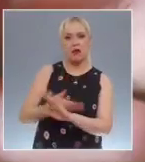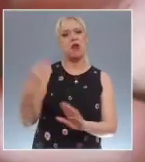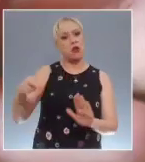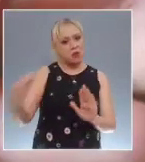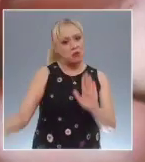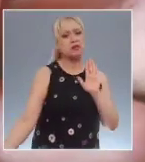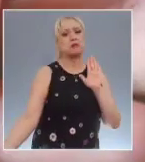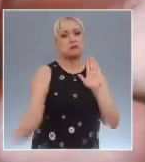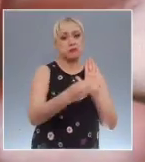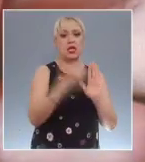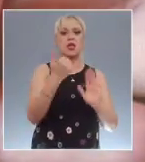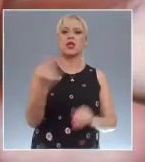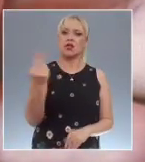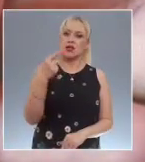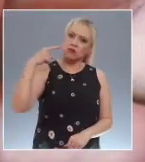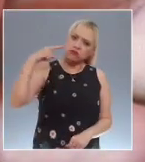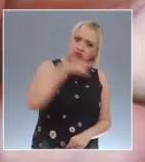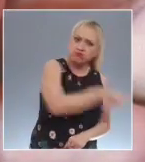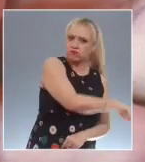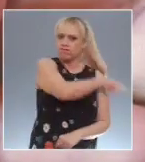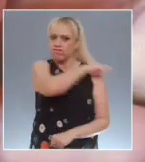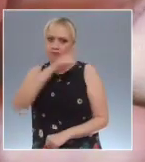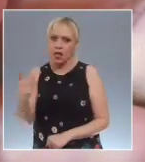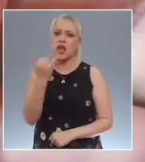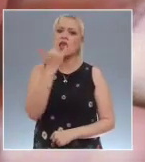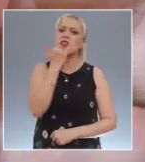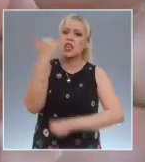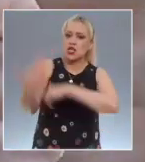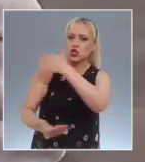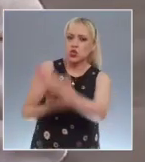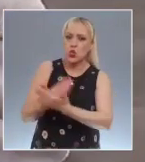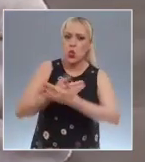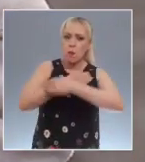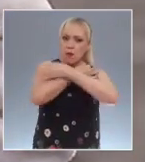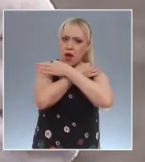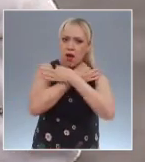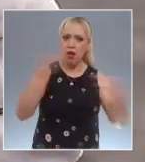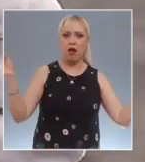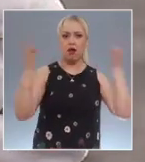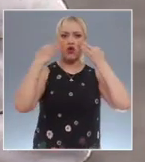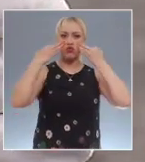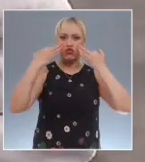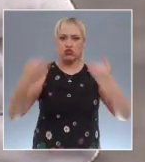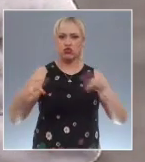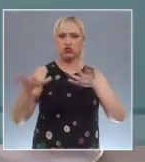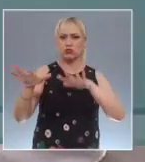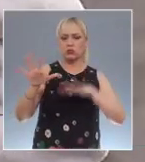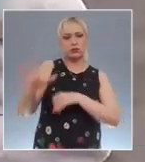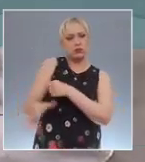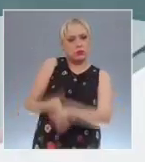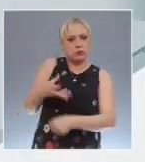las autoridades de salud capitalinas. Para el canal del Poder Judicial de la Federación, Lorena Sánchez Cabrera.